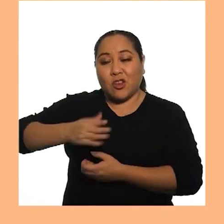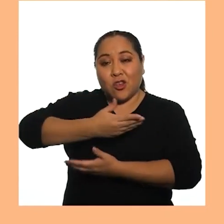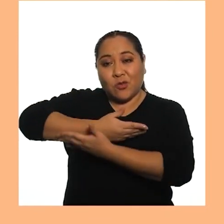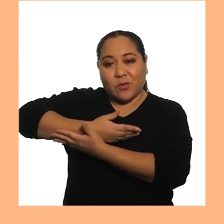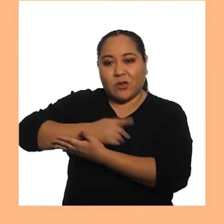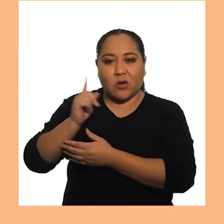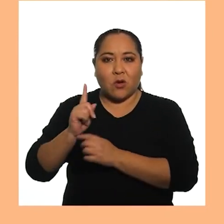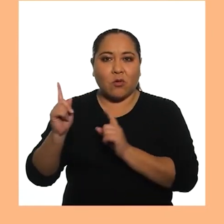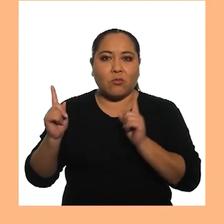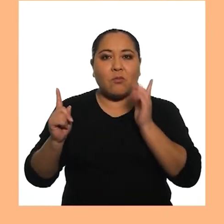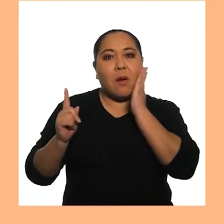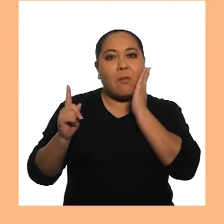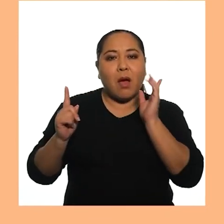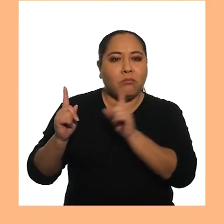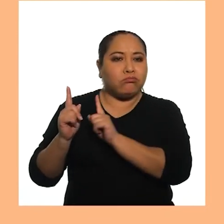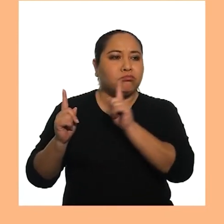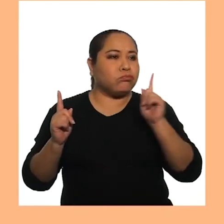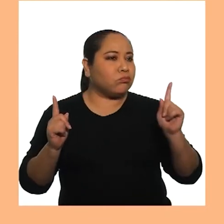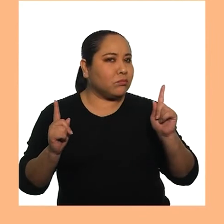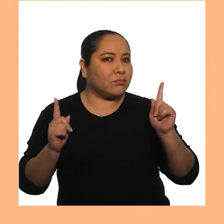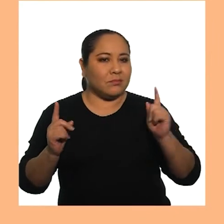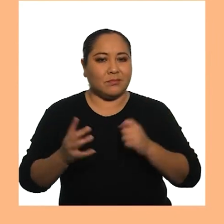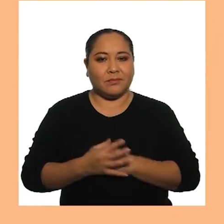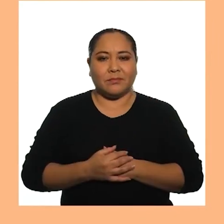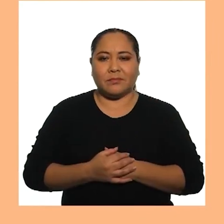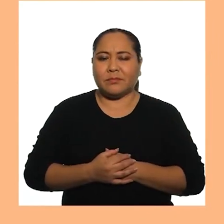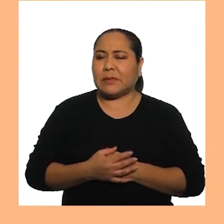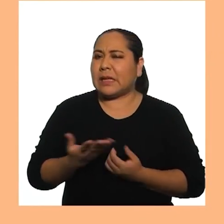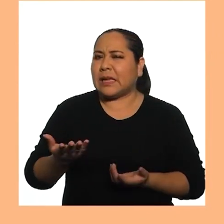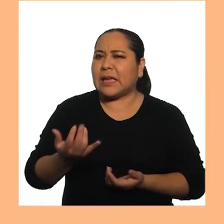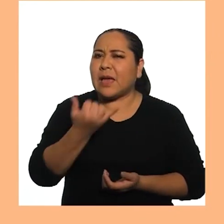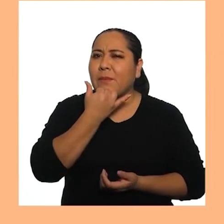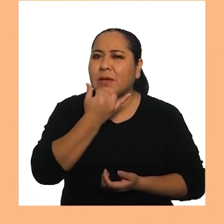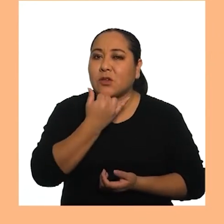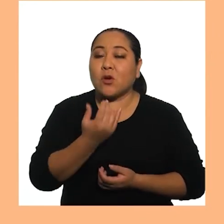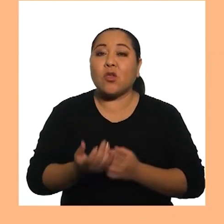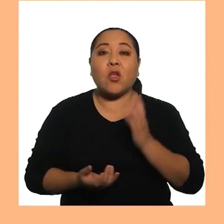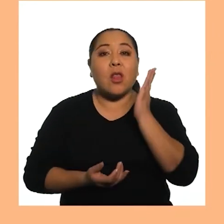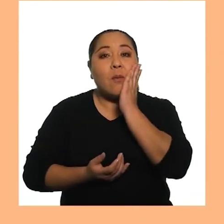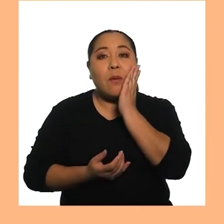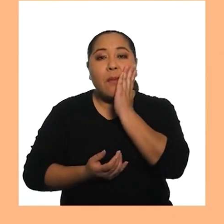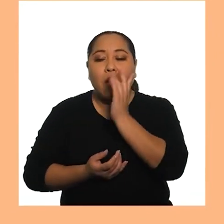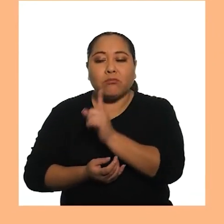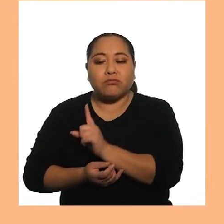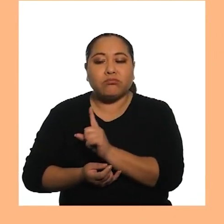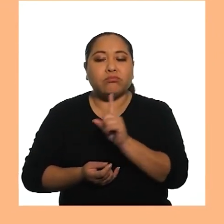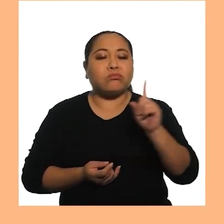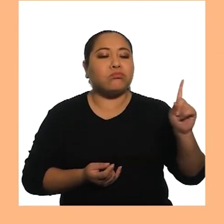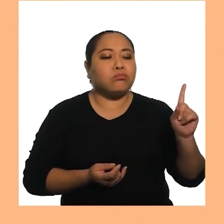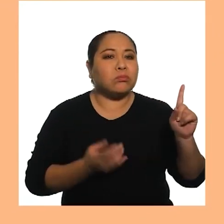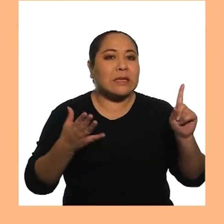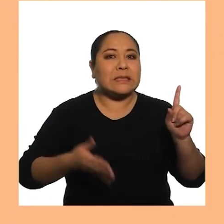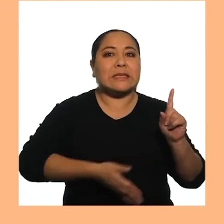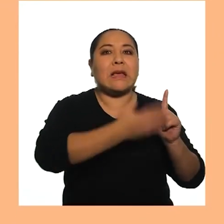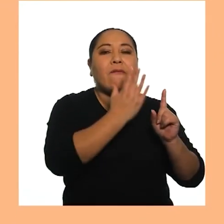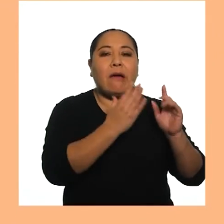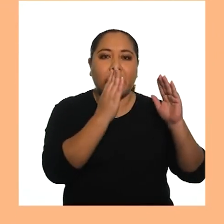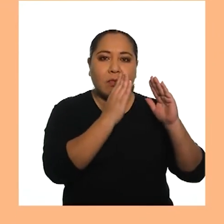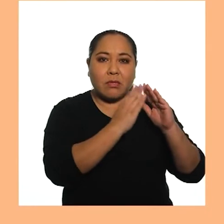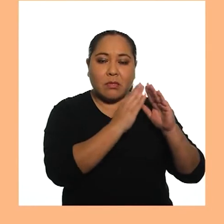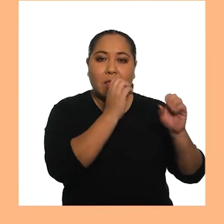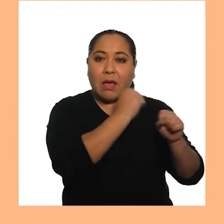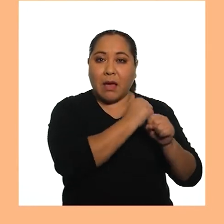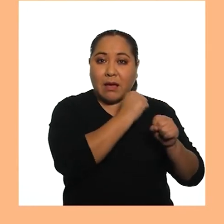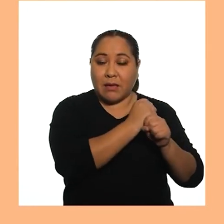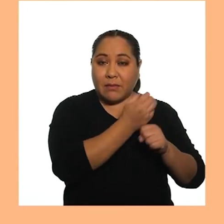niños Cuando no tienen A su mamá cerca ¿Qué hacer Cuando la figura materna Sale del hogar A trabajar?